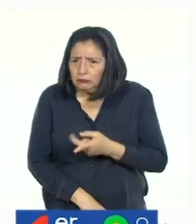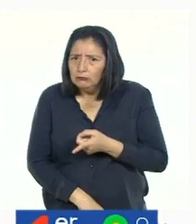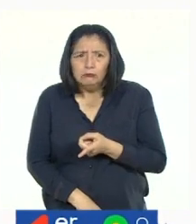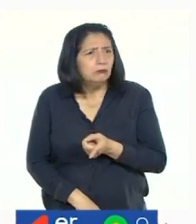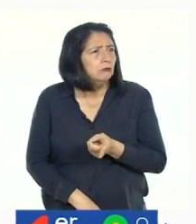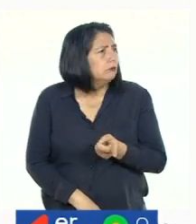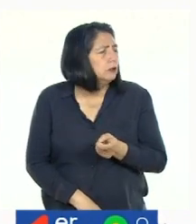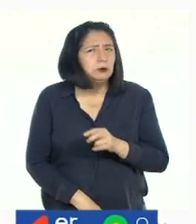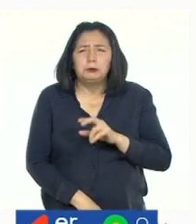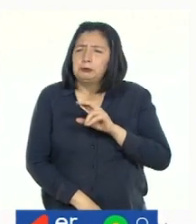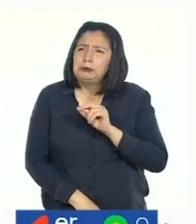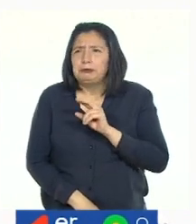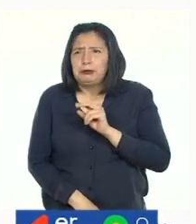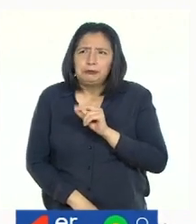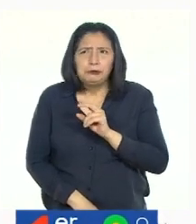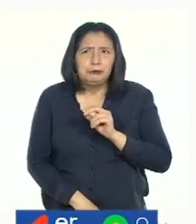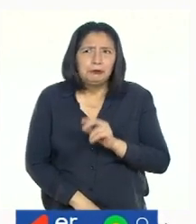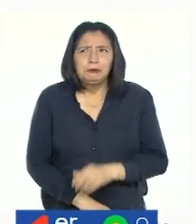¡No!